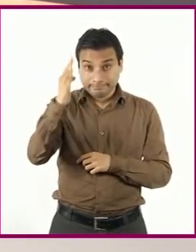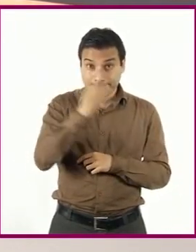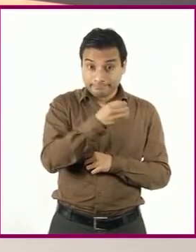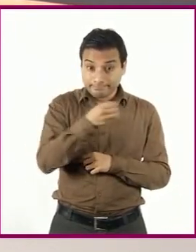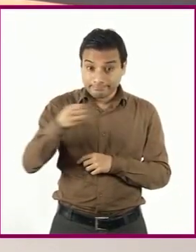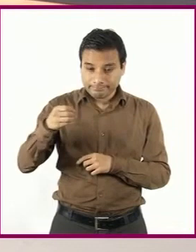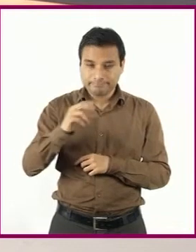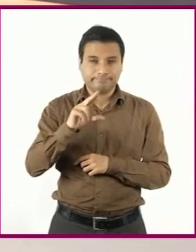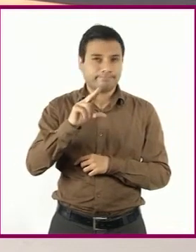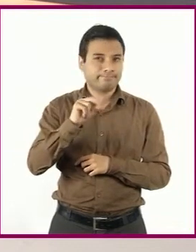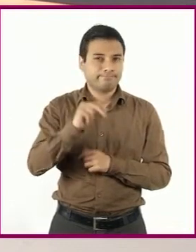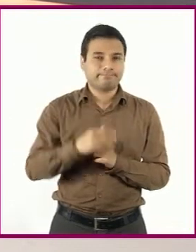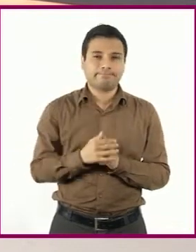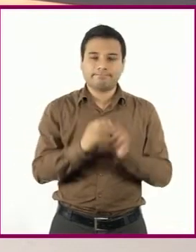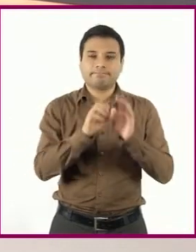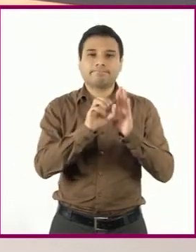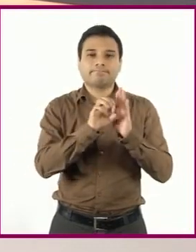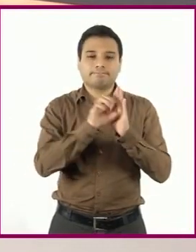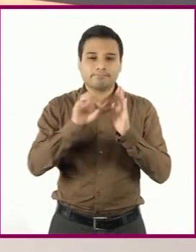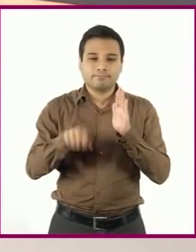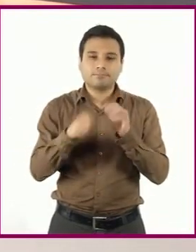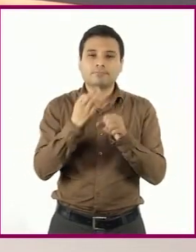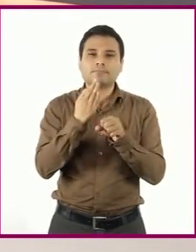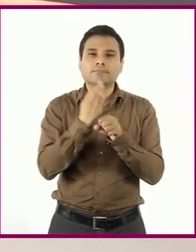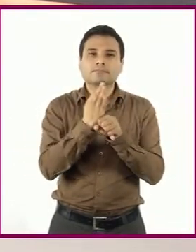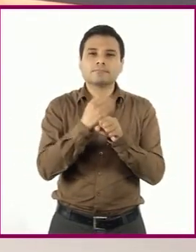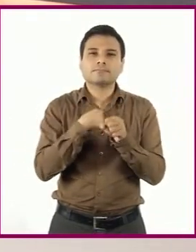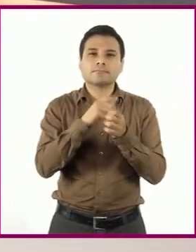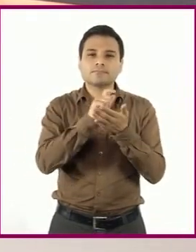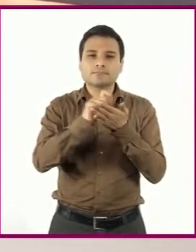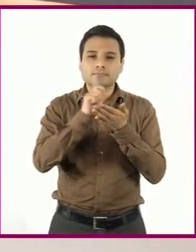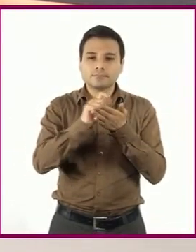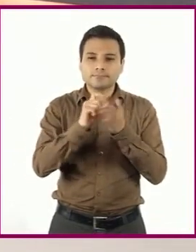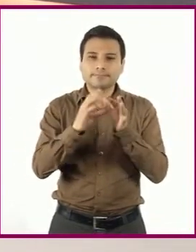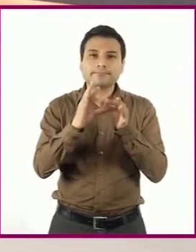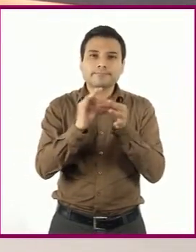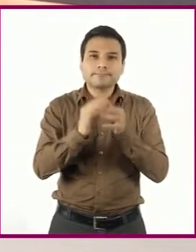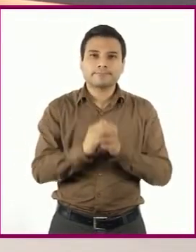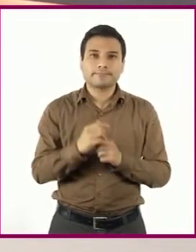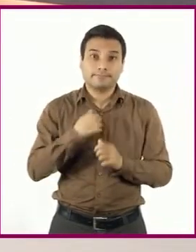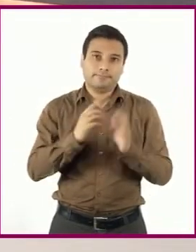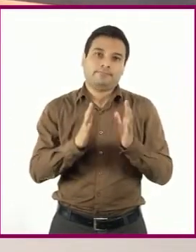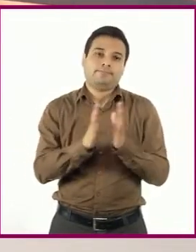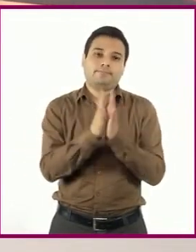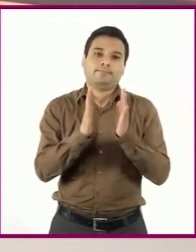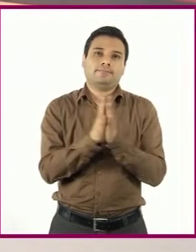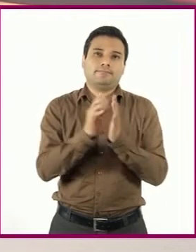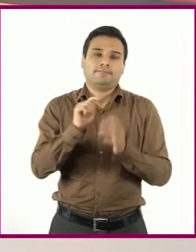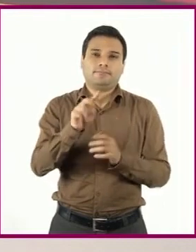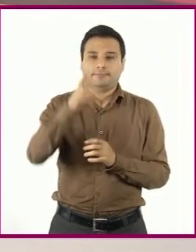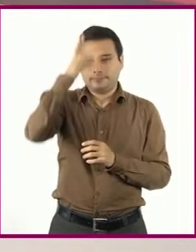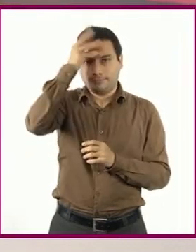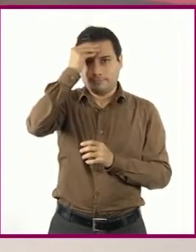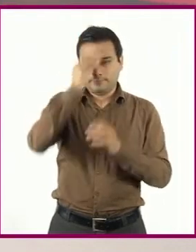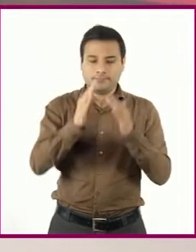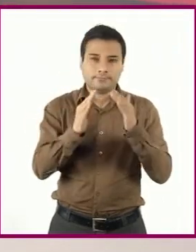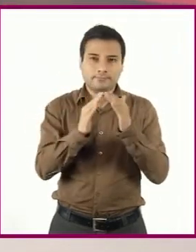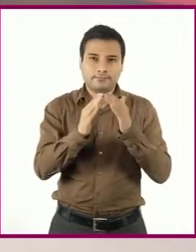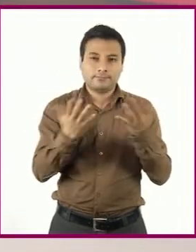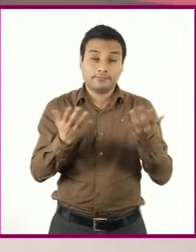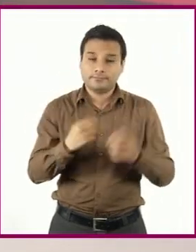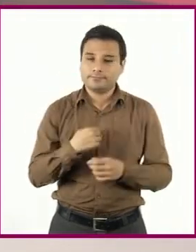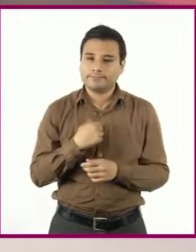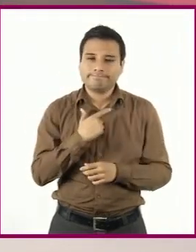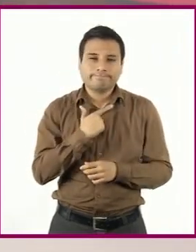Es más, si yo escribiera ahora, comenzaría contando sobre mi participación aquí, en Aprenda en Casa, porque ha sido